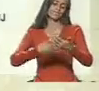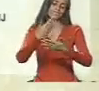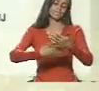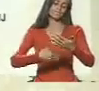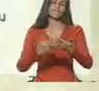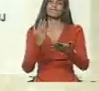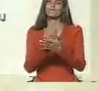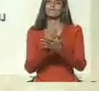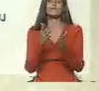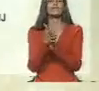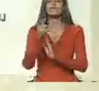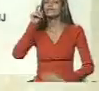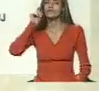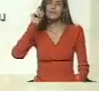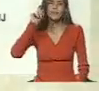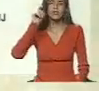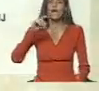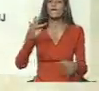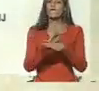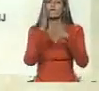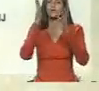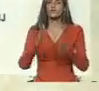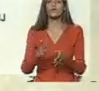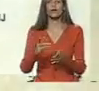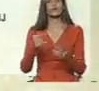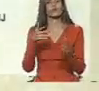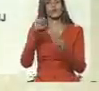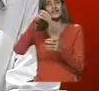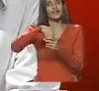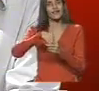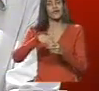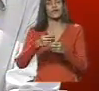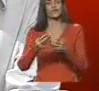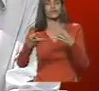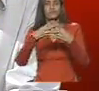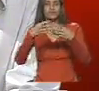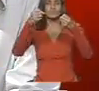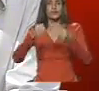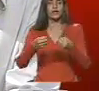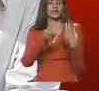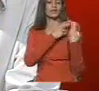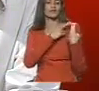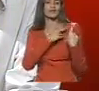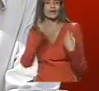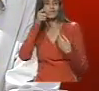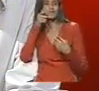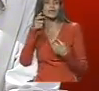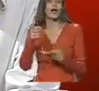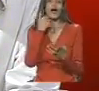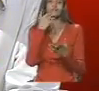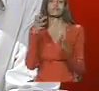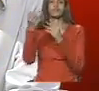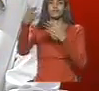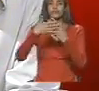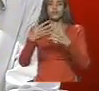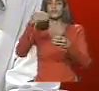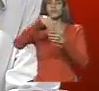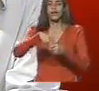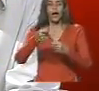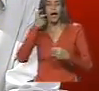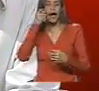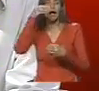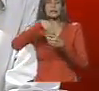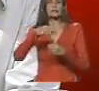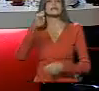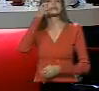de lo que va a ser la formación del funcionario penitenciario, del funcionario encargado de la seguridad penitenciaria. Es decir, que cada